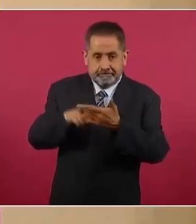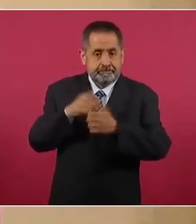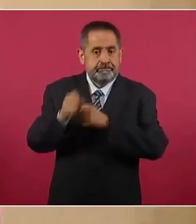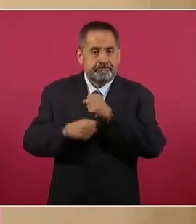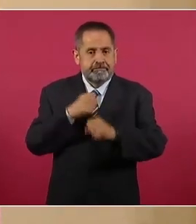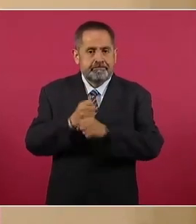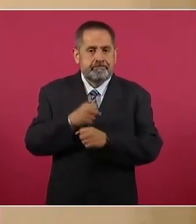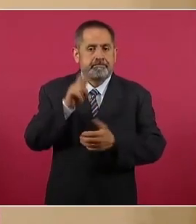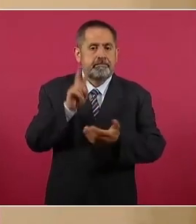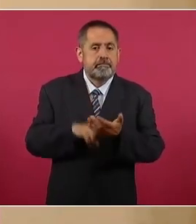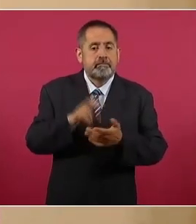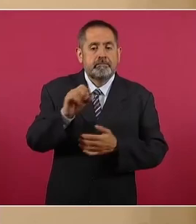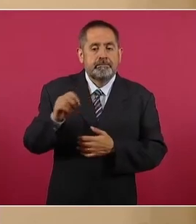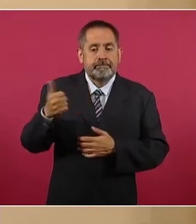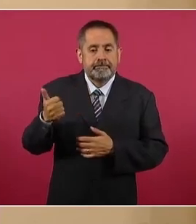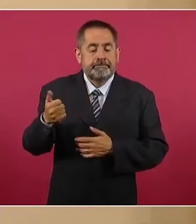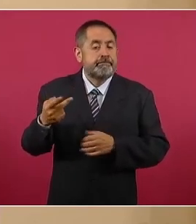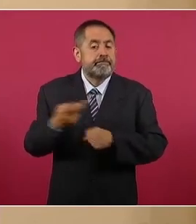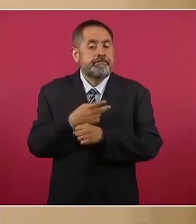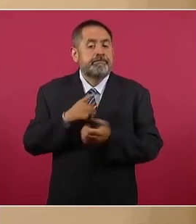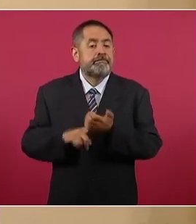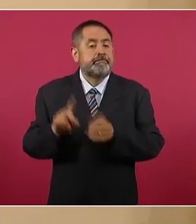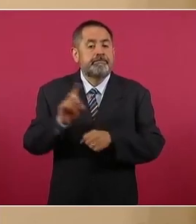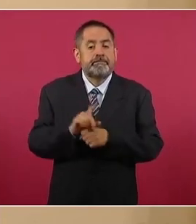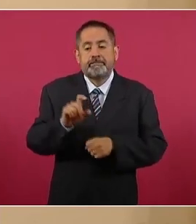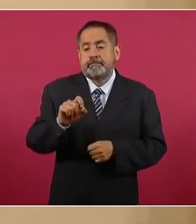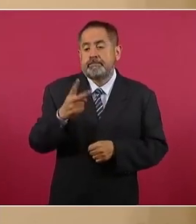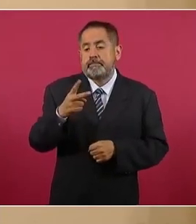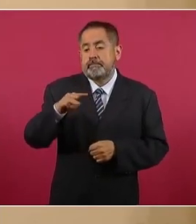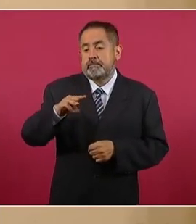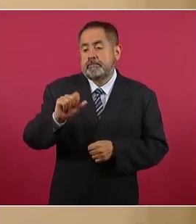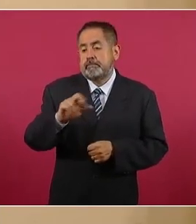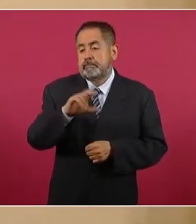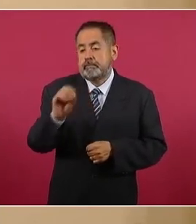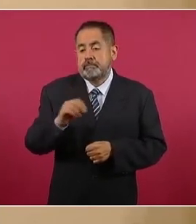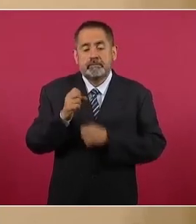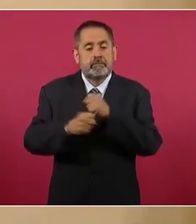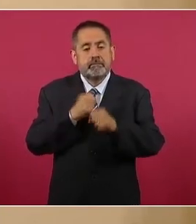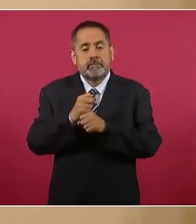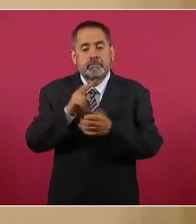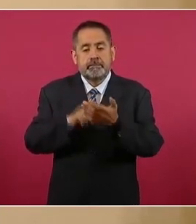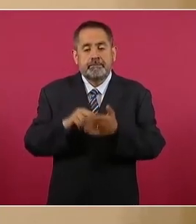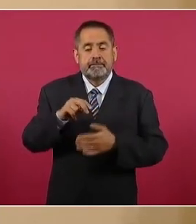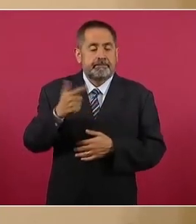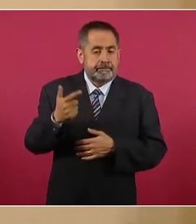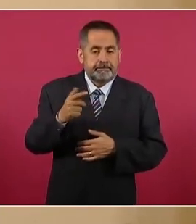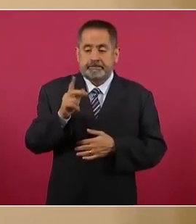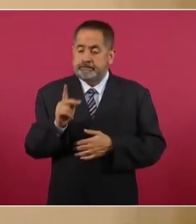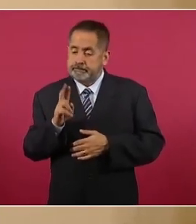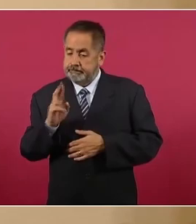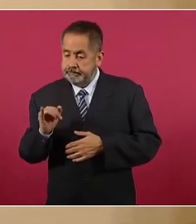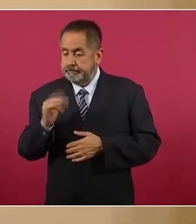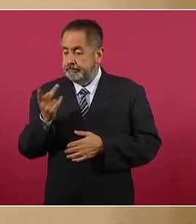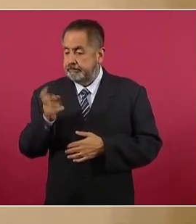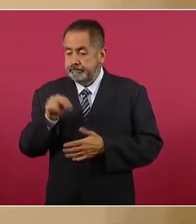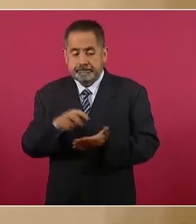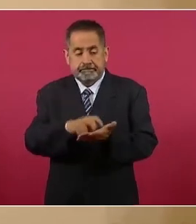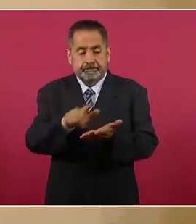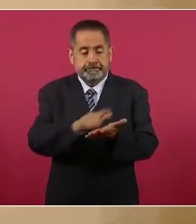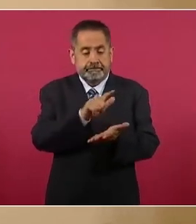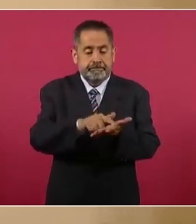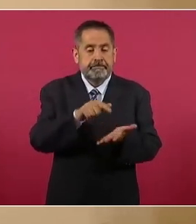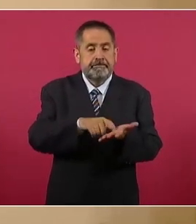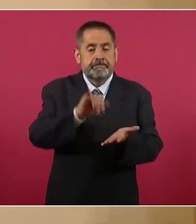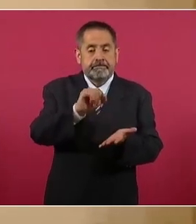2006, el 22 de marzo de 2007, el PRI y el PAN modificaron la Ley del